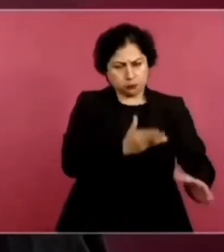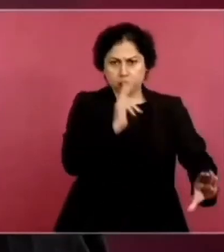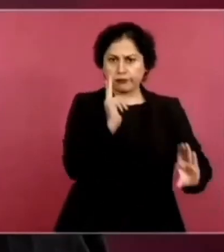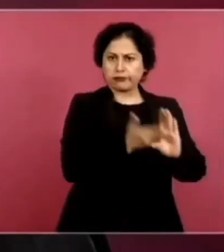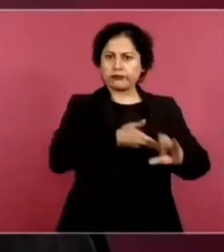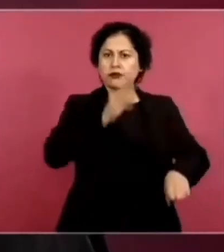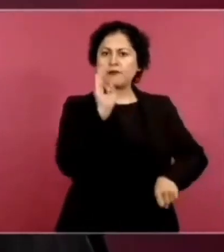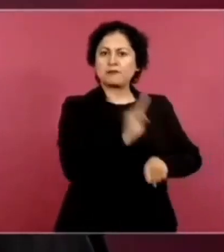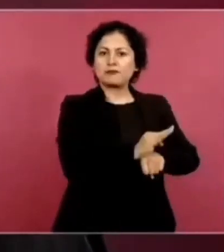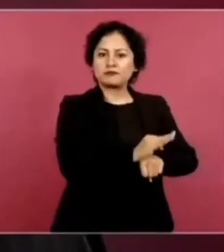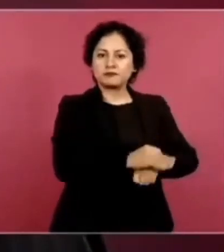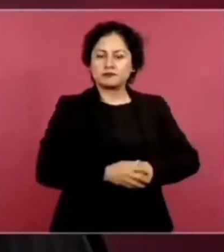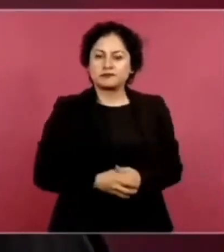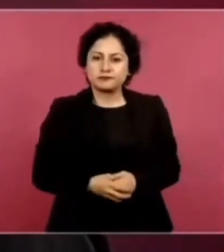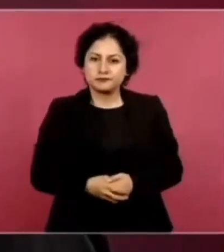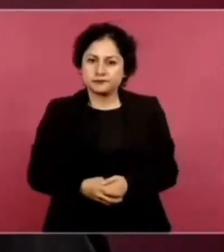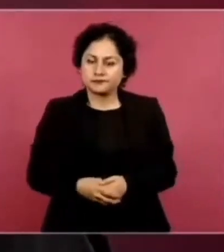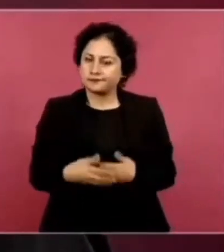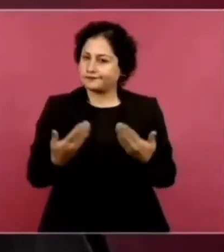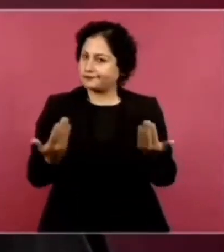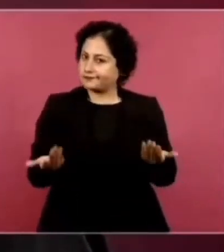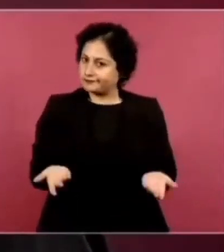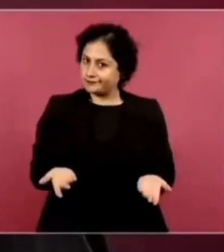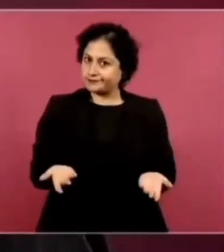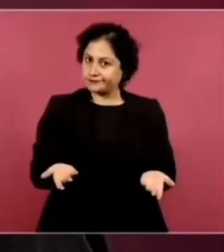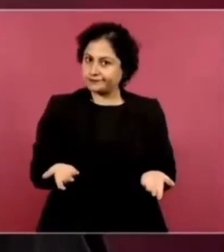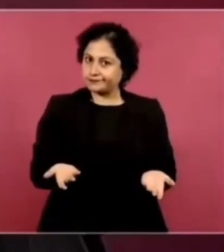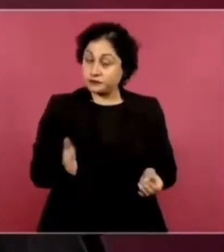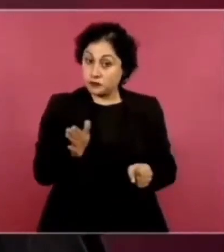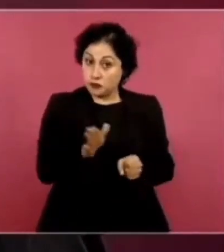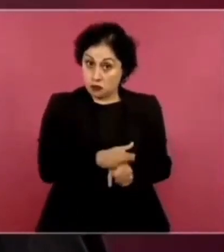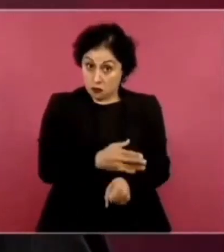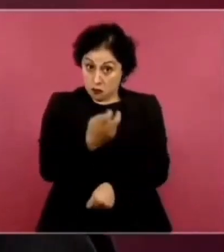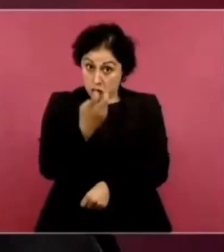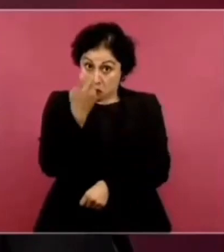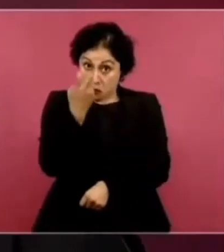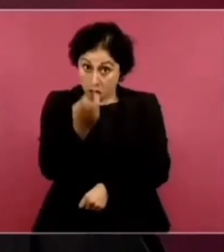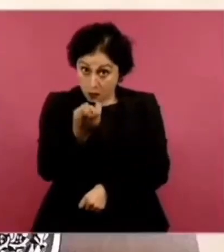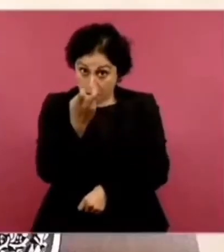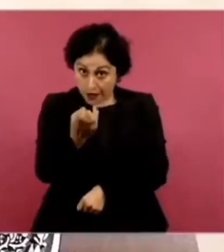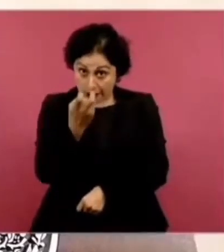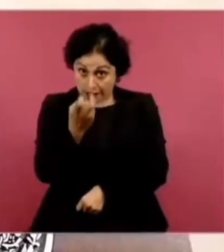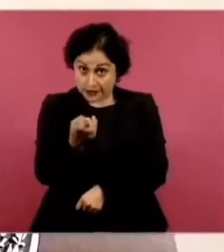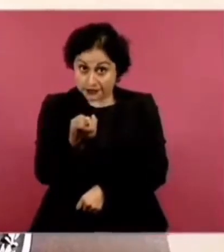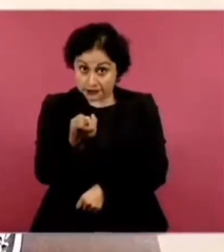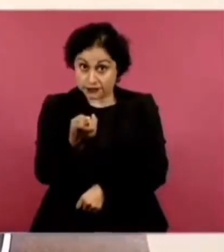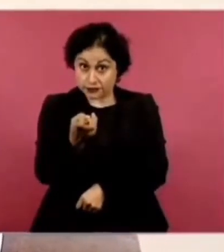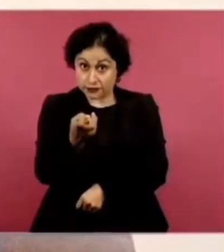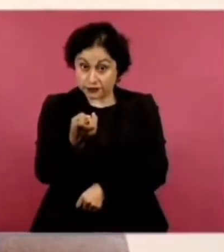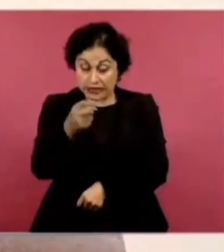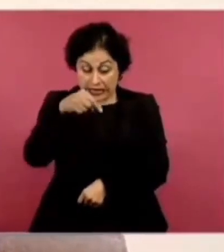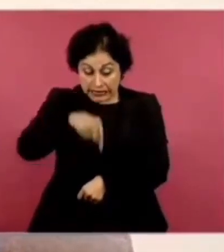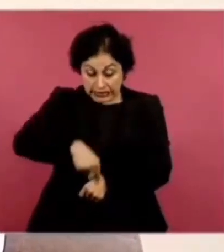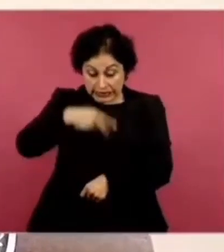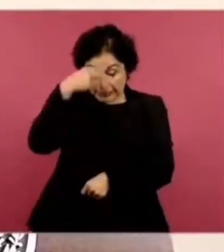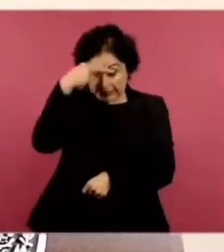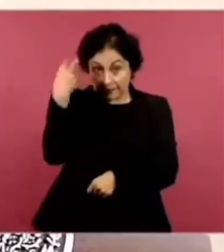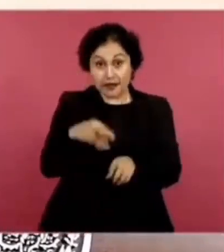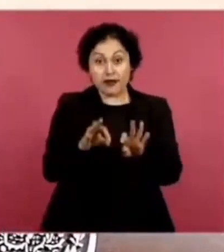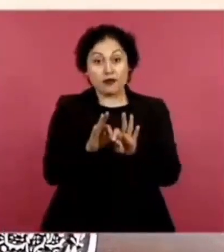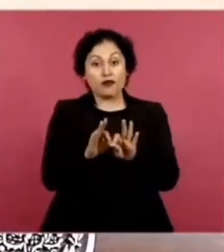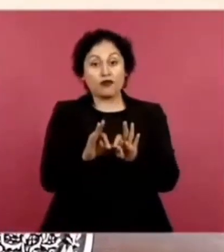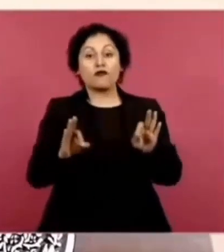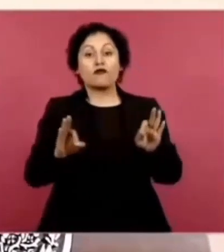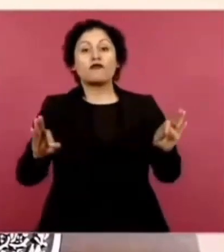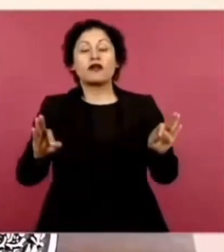Por eso, aquí siempre se dijo, habrán muchos abranes, pero como